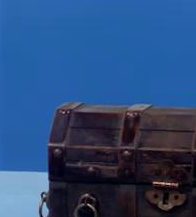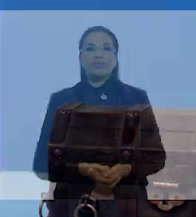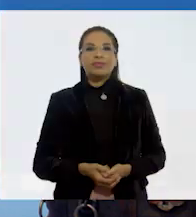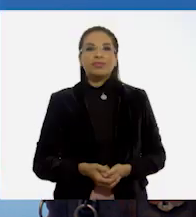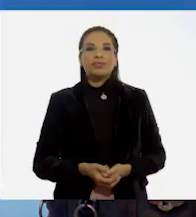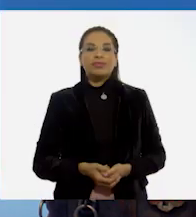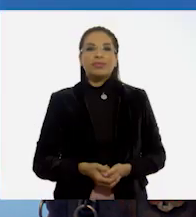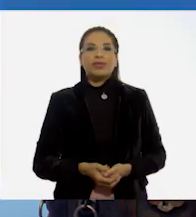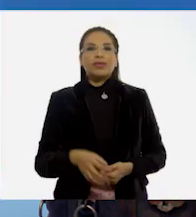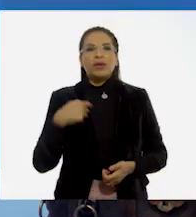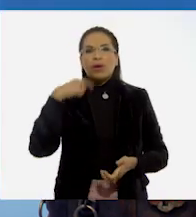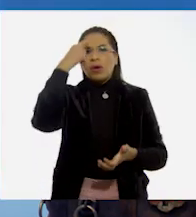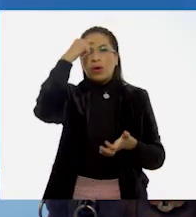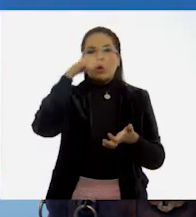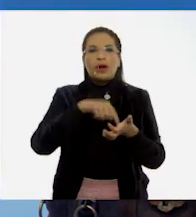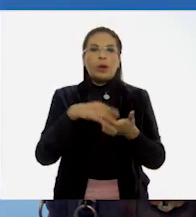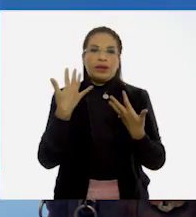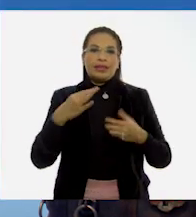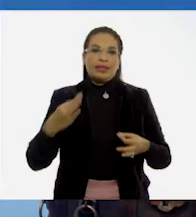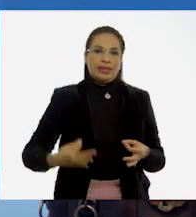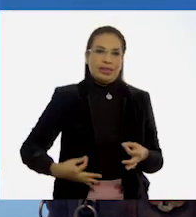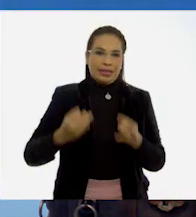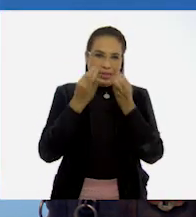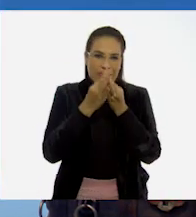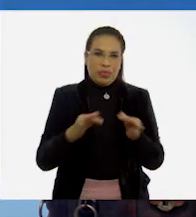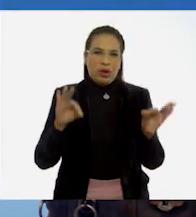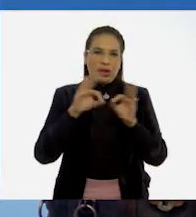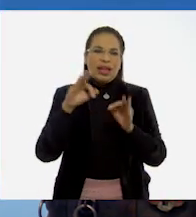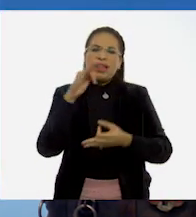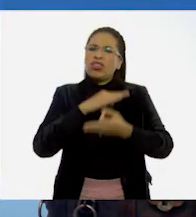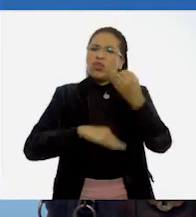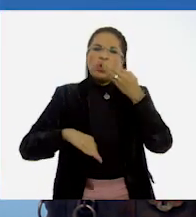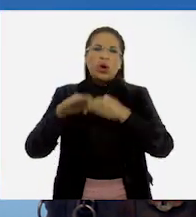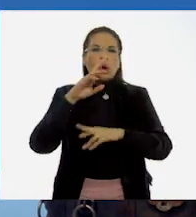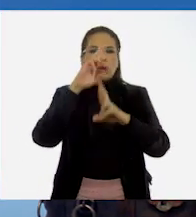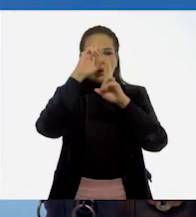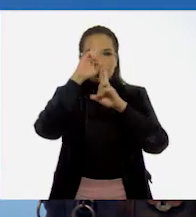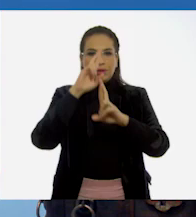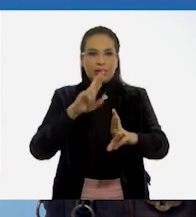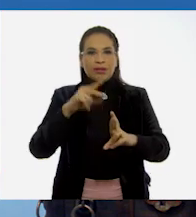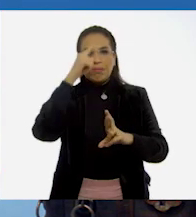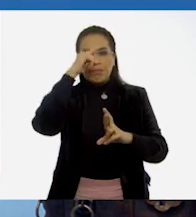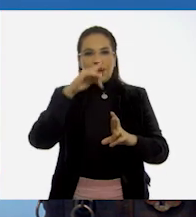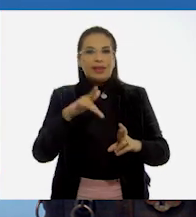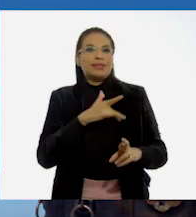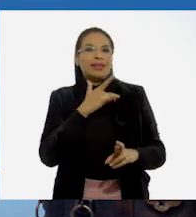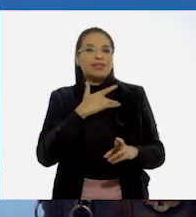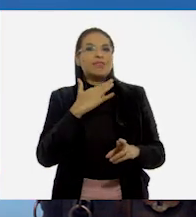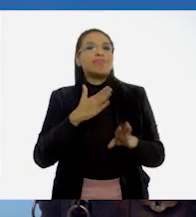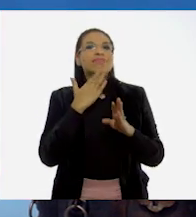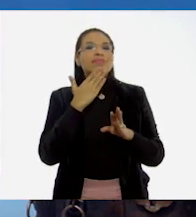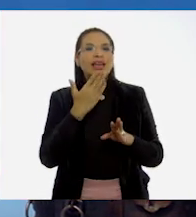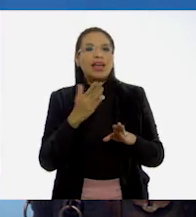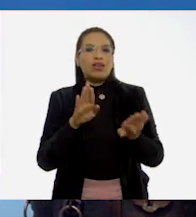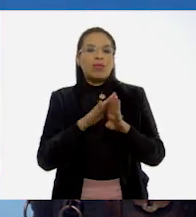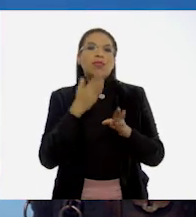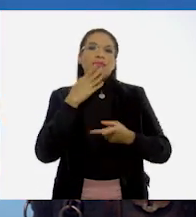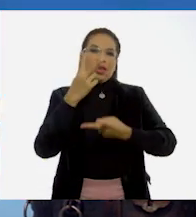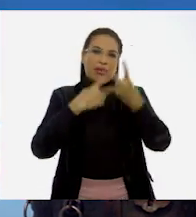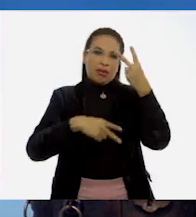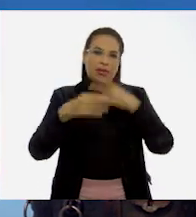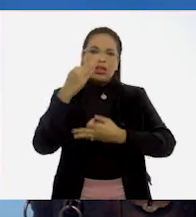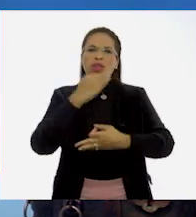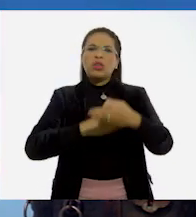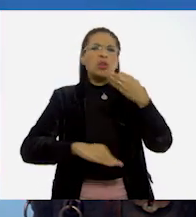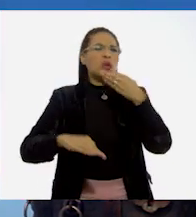Yo creo que es muy importante que todos seamos respetados para sentirnos a gusto y bienvenidos en